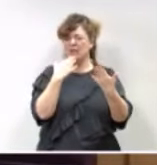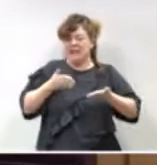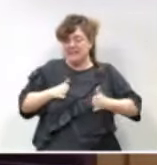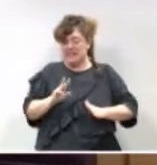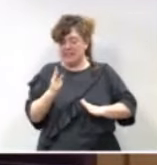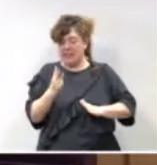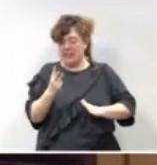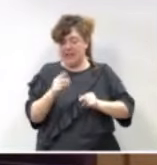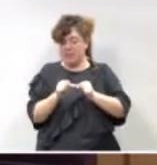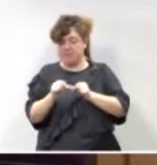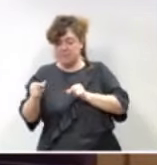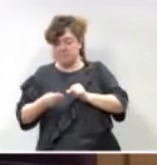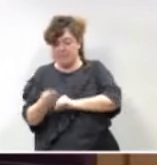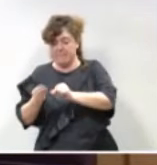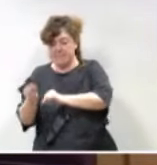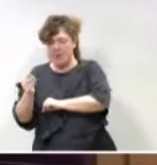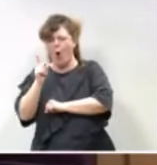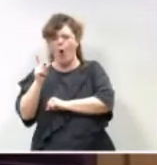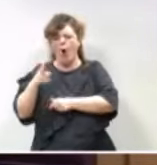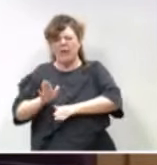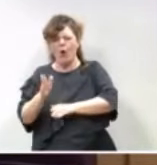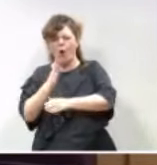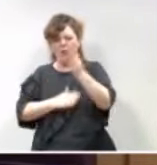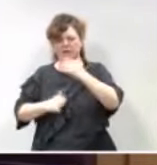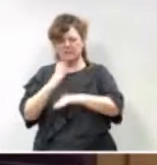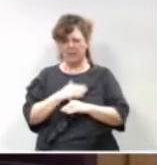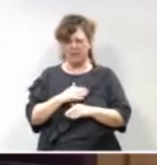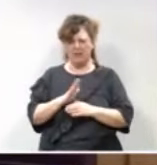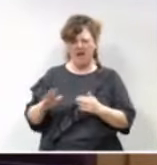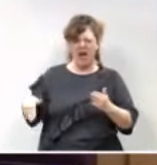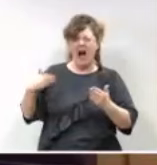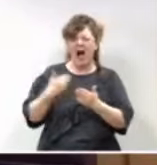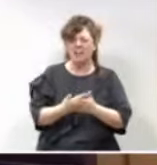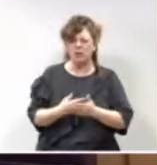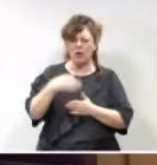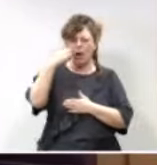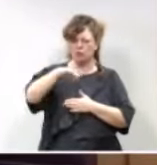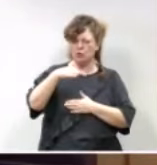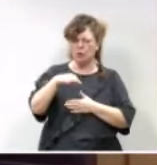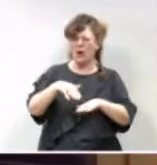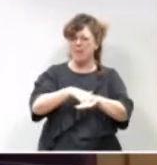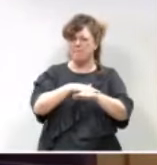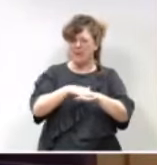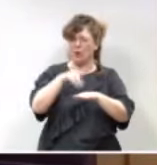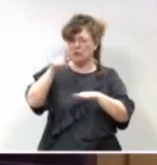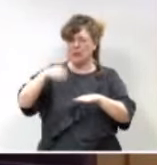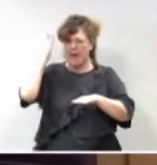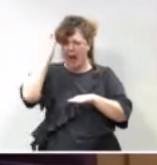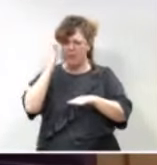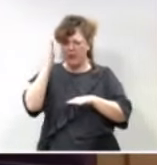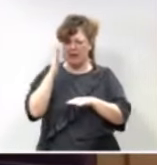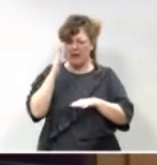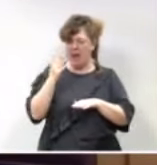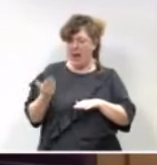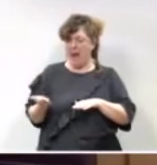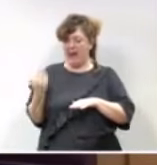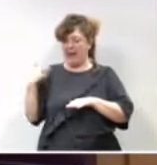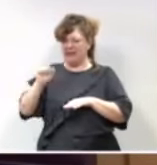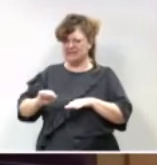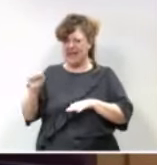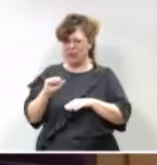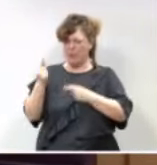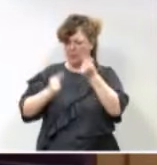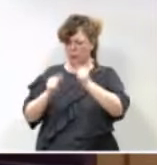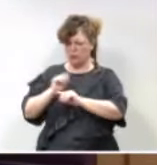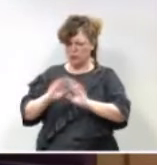hijo o por un hijo o hija con discapacidad. Hasta ahora los únicos, perdón, Navarra también estaba, pero lo retira para este año en